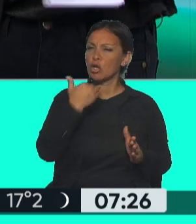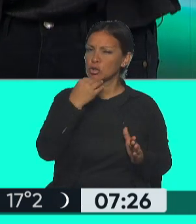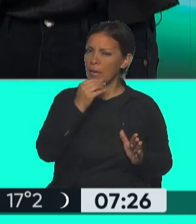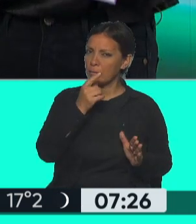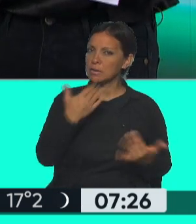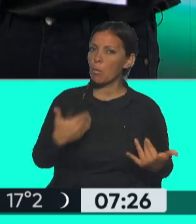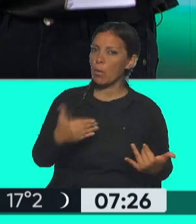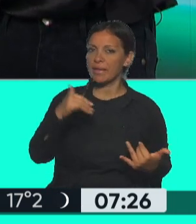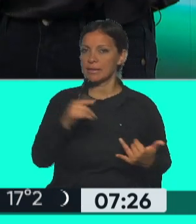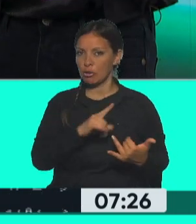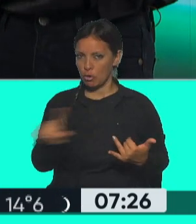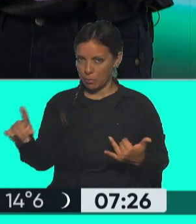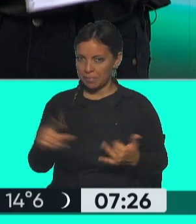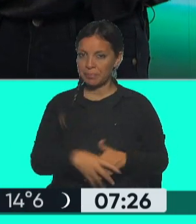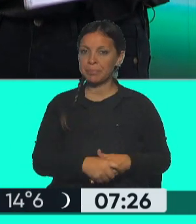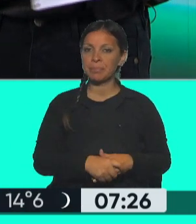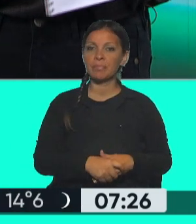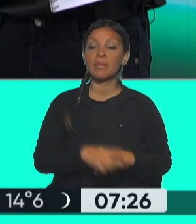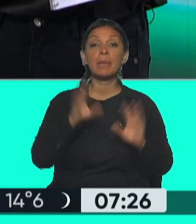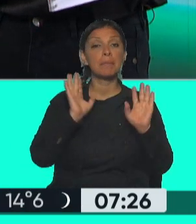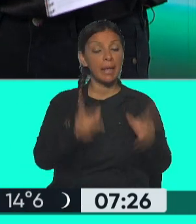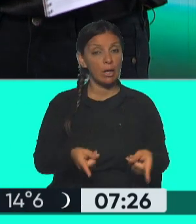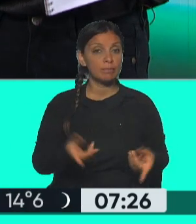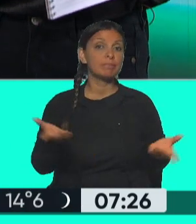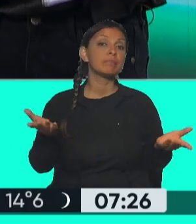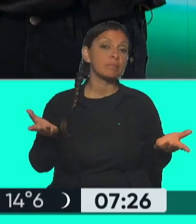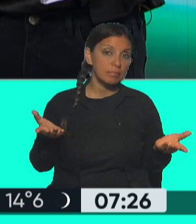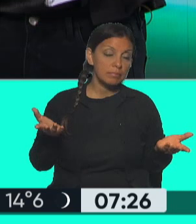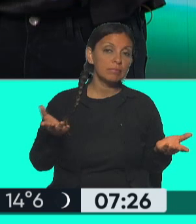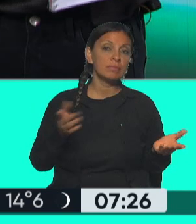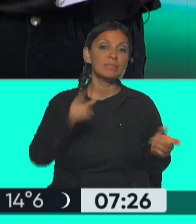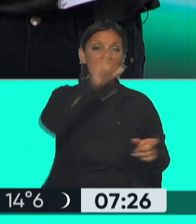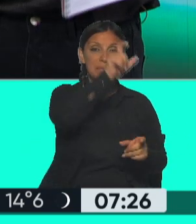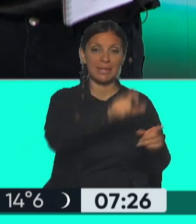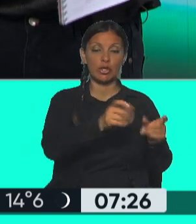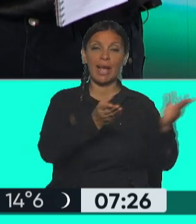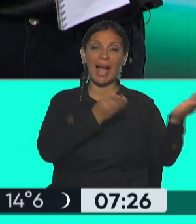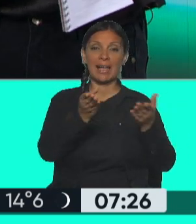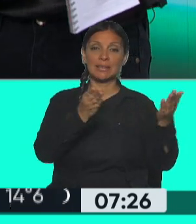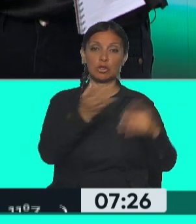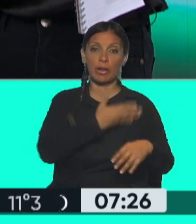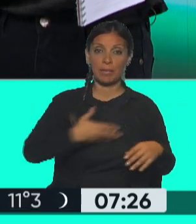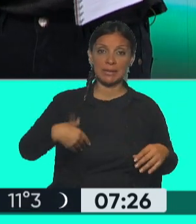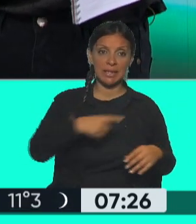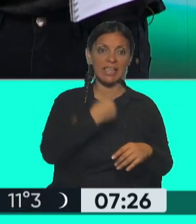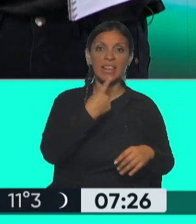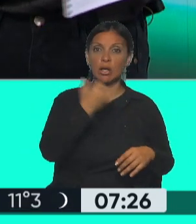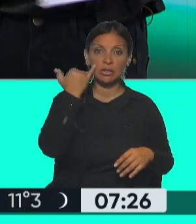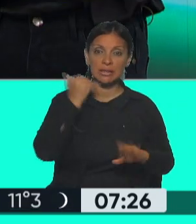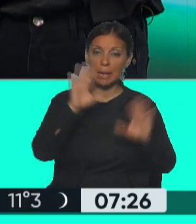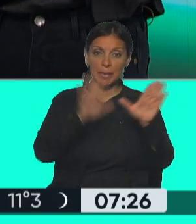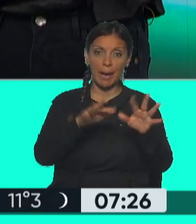tendría legitimidad para hacerlo, pero repito, el asesor principal del presidente dijo que ya estaba listo el decreto.